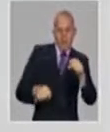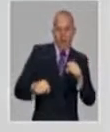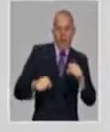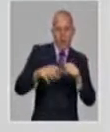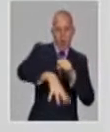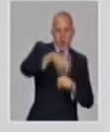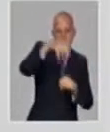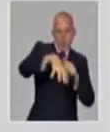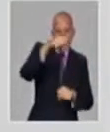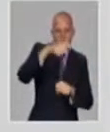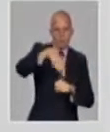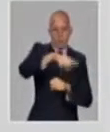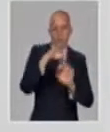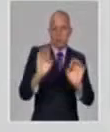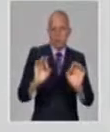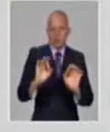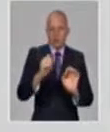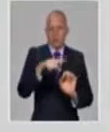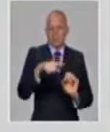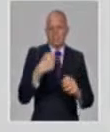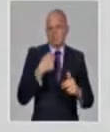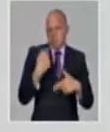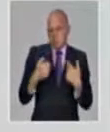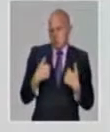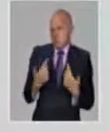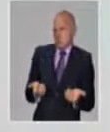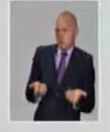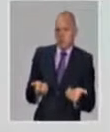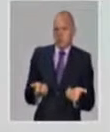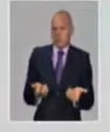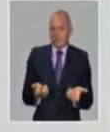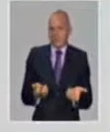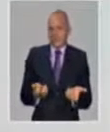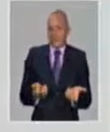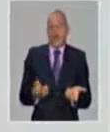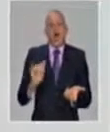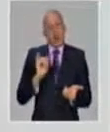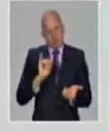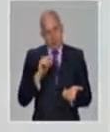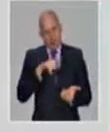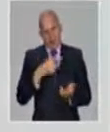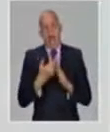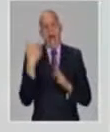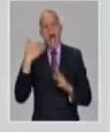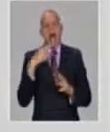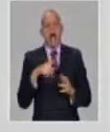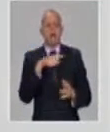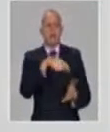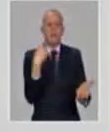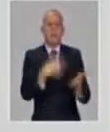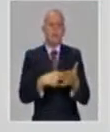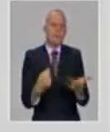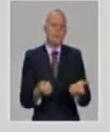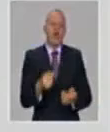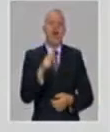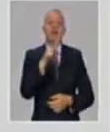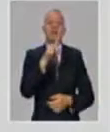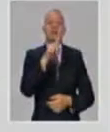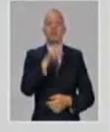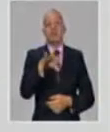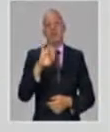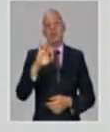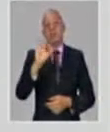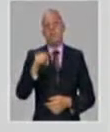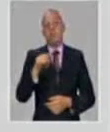para favorecer el costo de 17.50 que se cobraba por cada mil metros cúbicos de agua